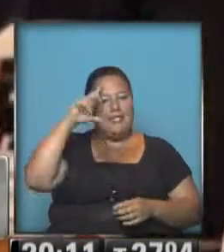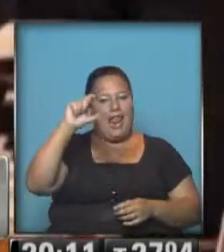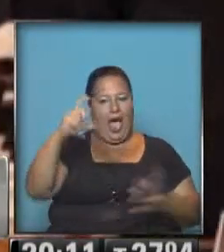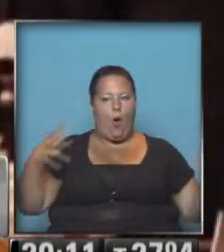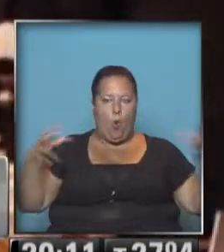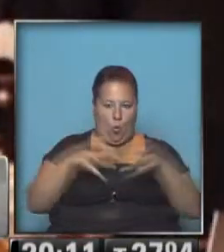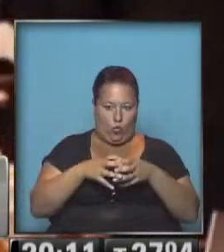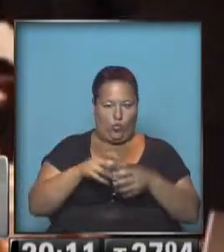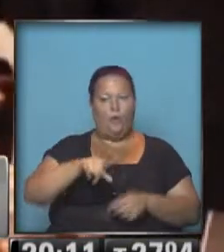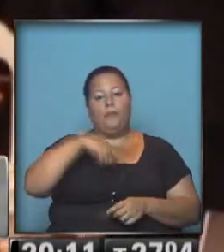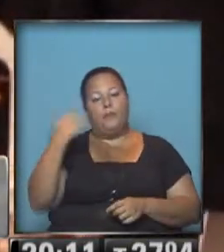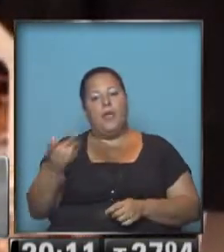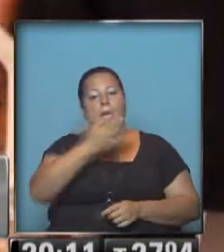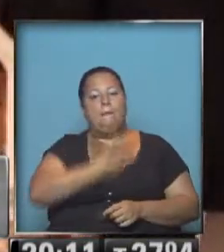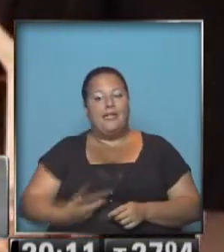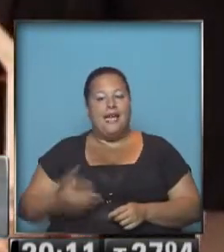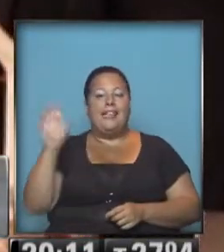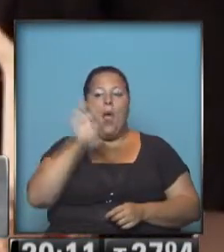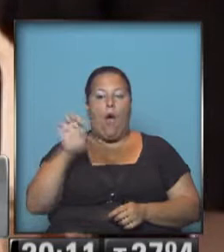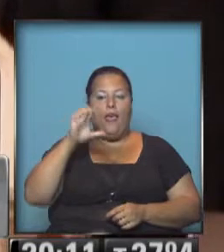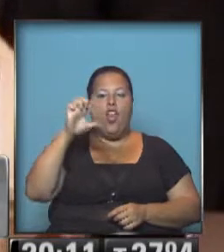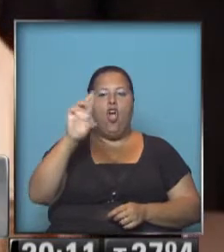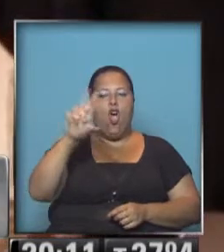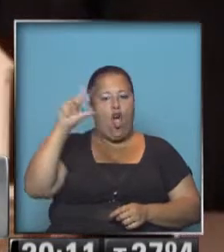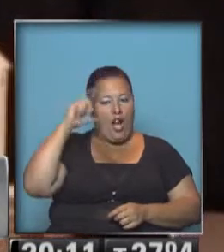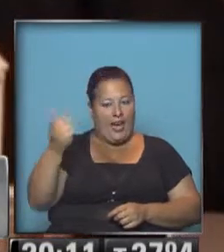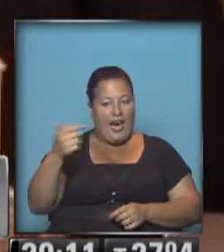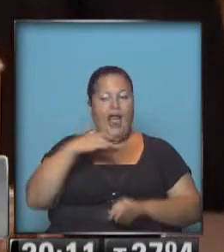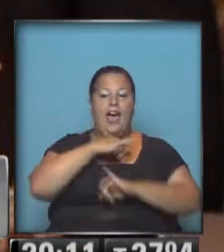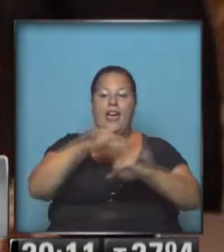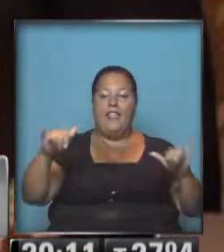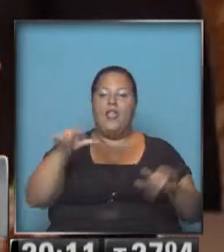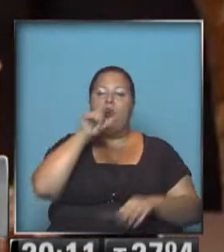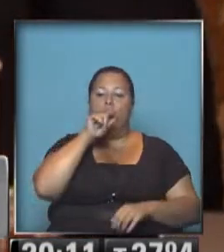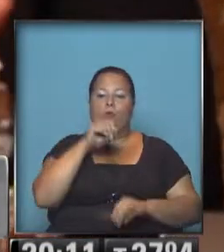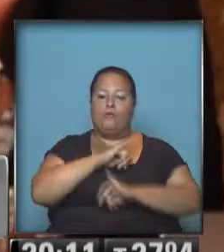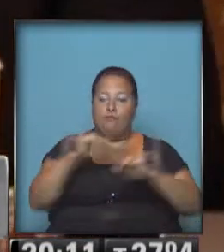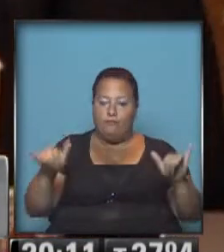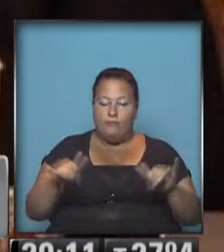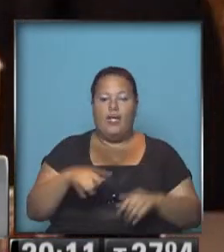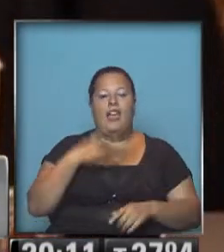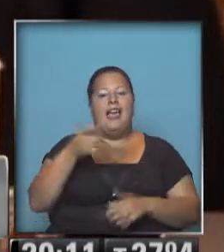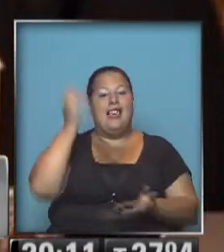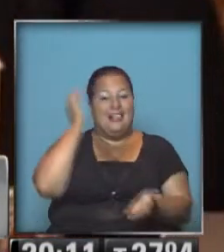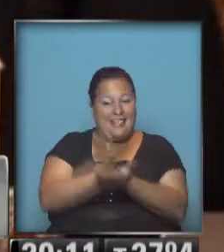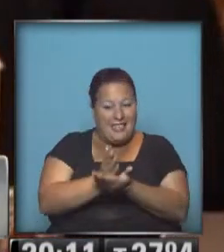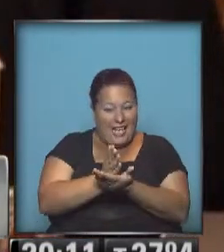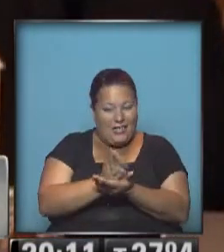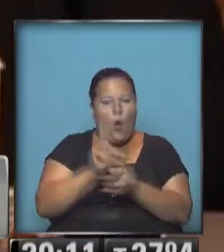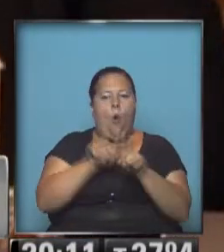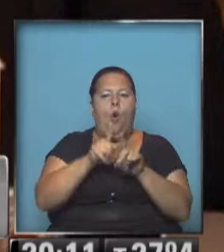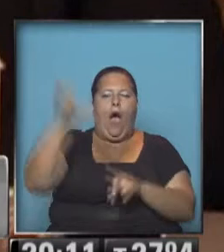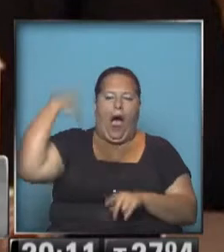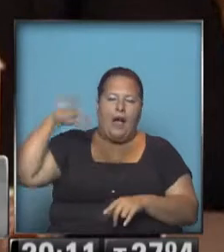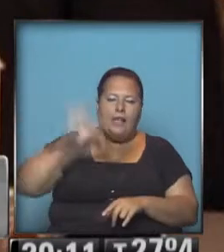Por su parte, el presidente de Ecuador, Rafael Correa, dijo a través de su cuenta de Twitter que las sanciones reviven los años